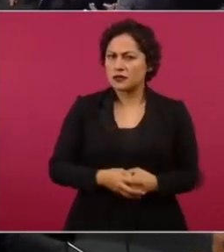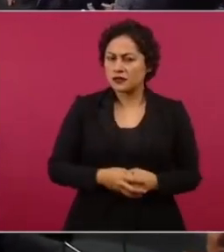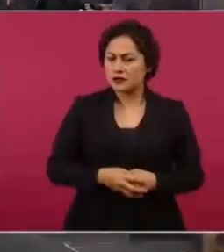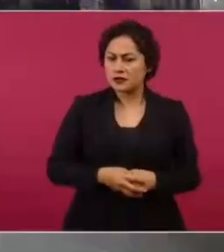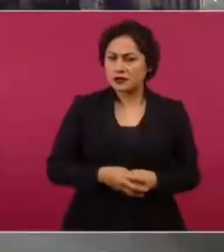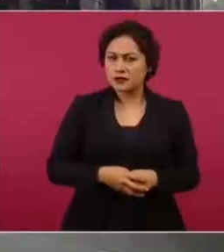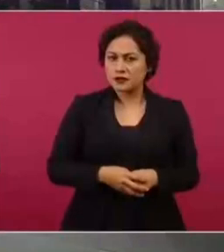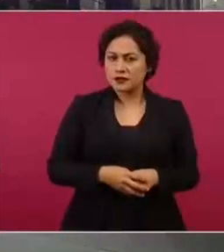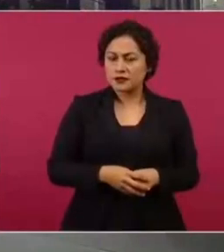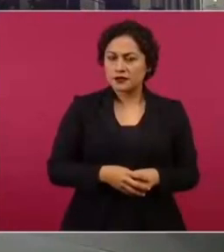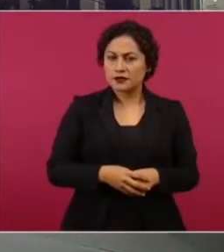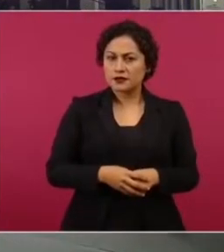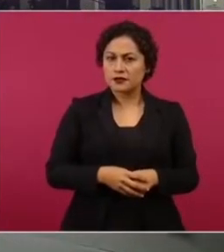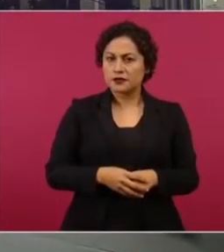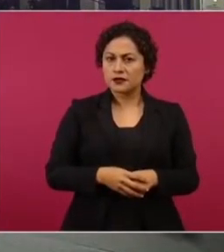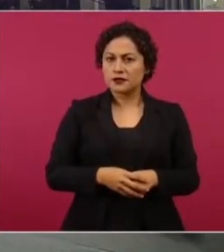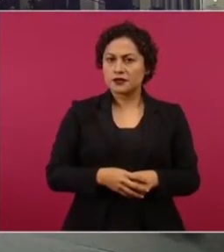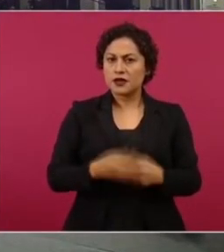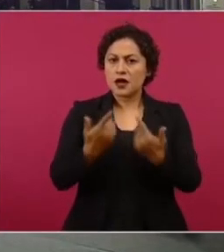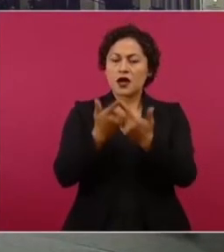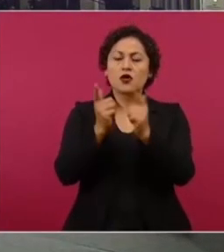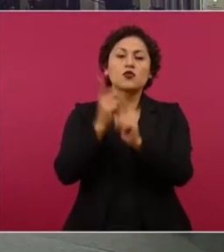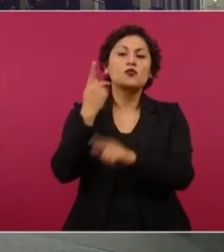de morena